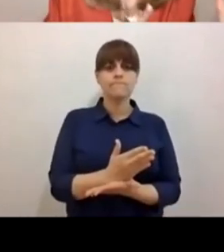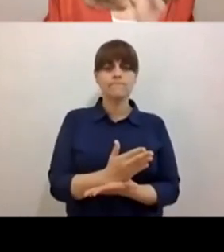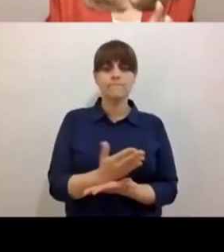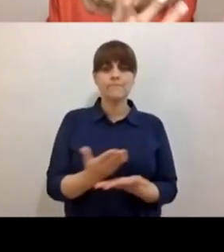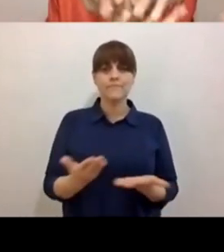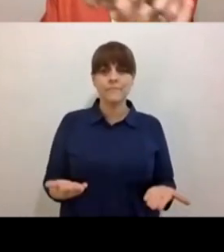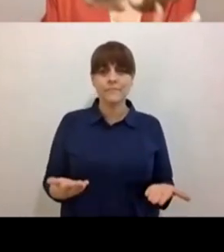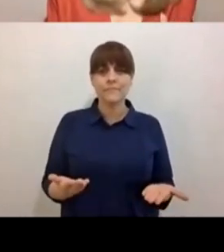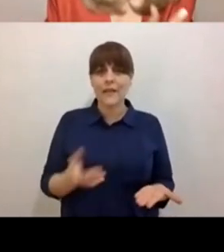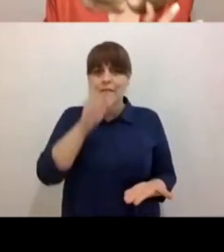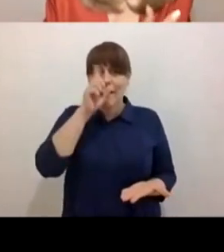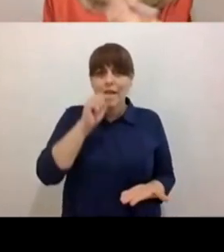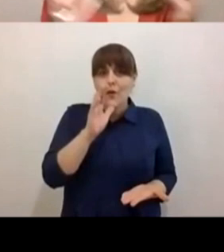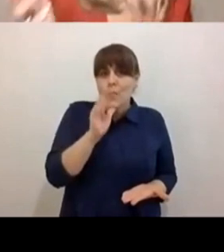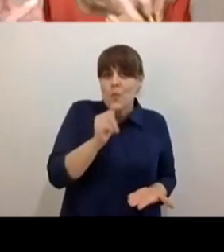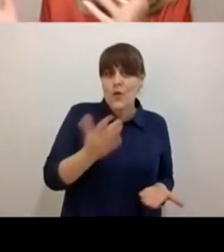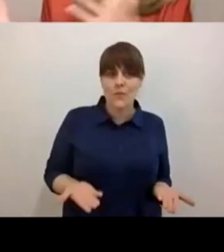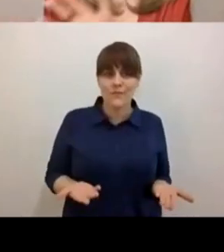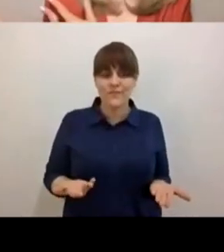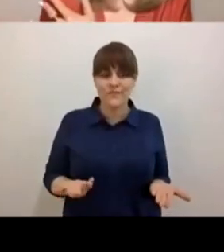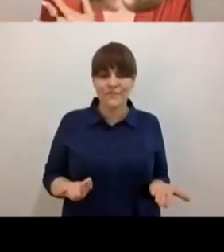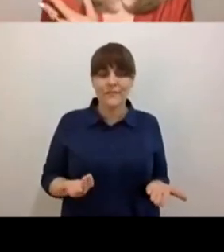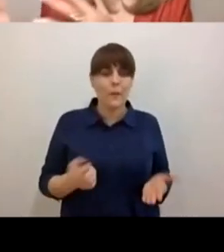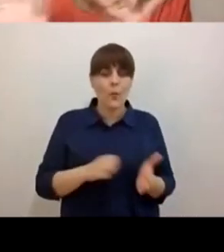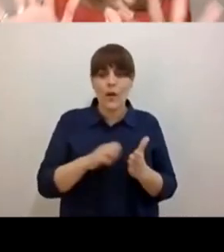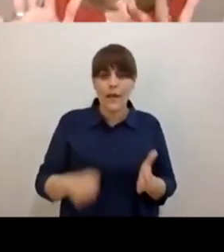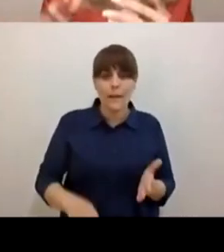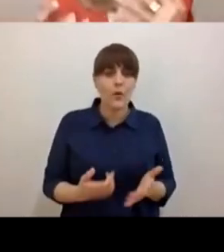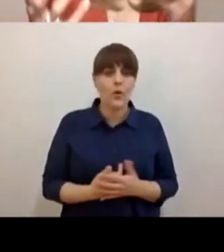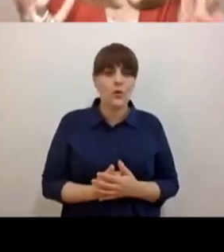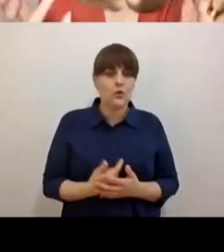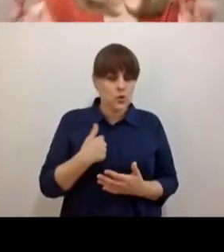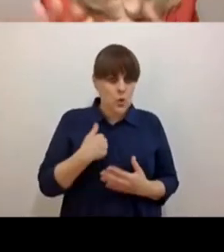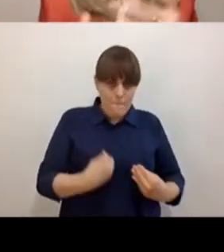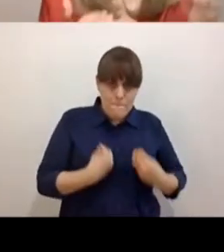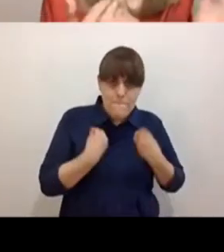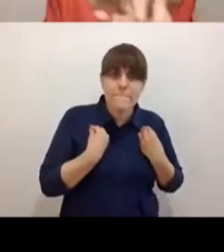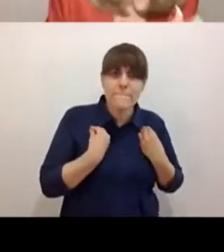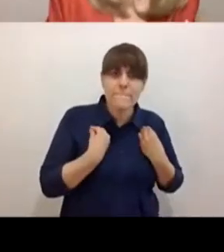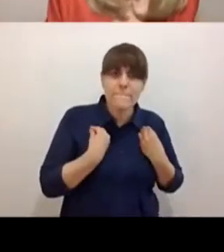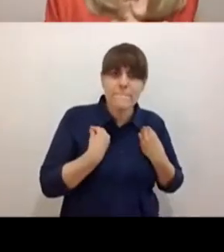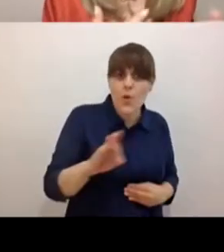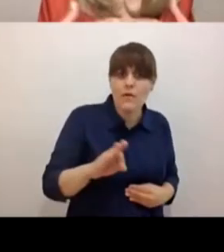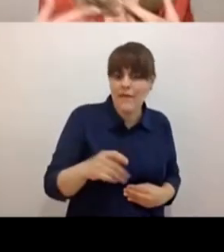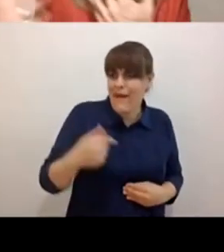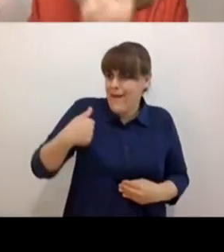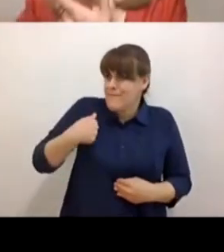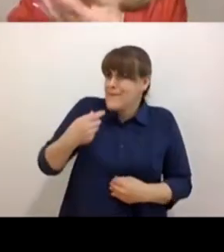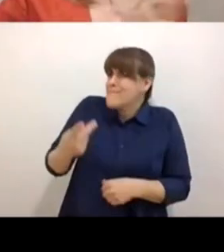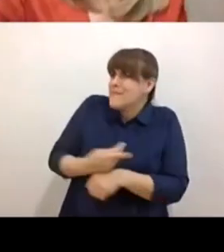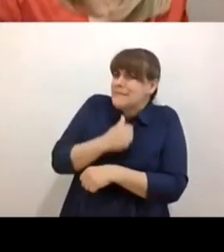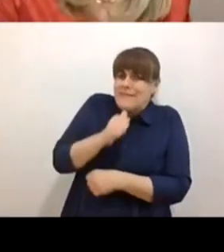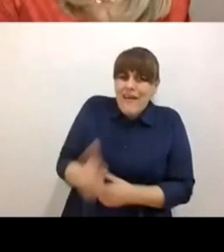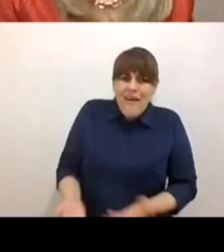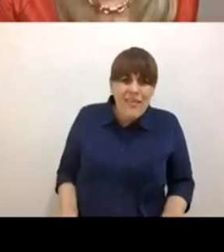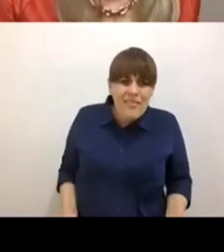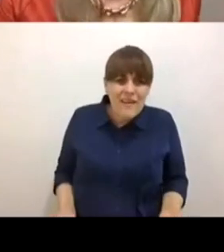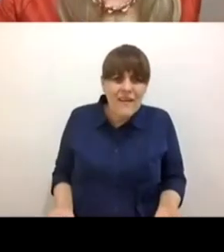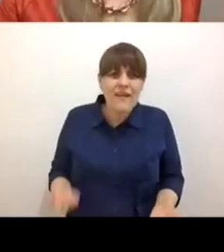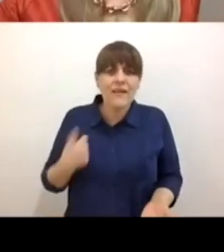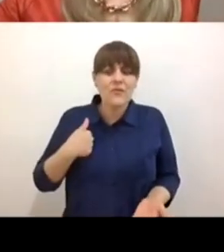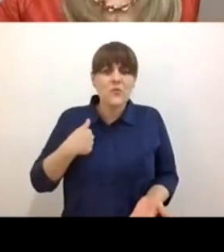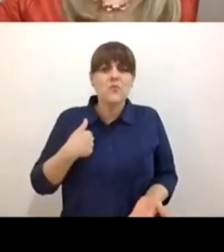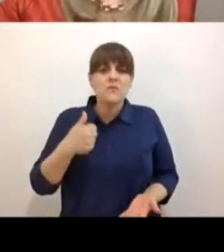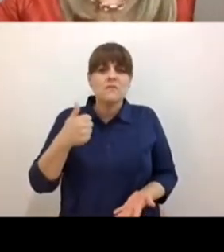representa el abrazar su vida, pero también te sienten infalibles que yo puedo, a mí no me va a pasar, yo siempre